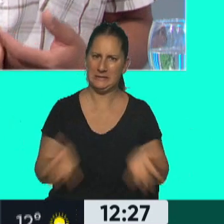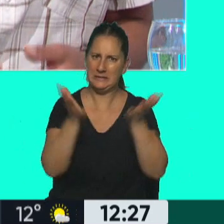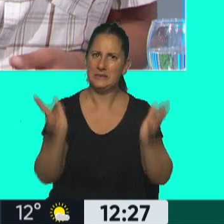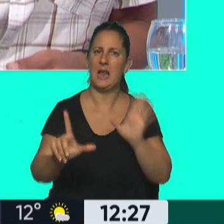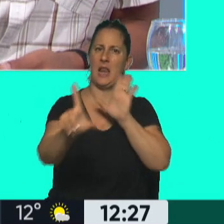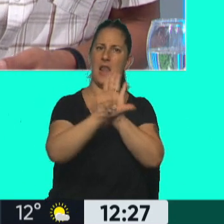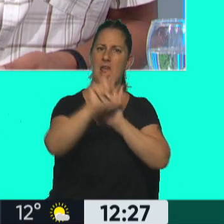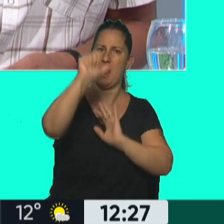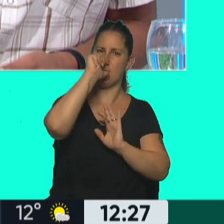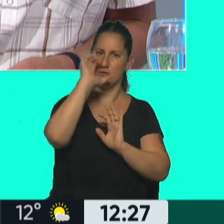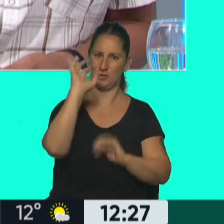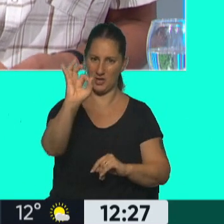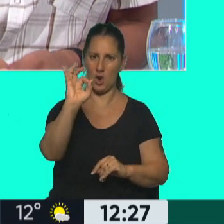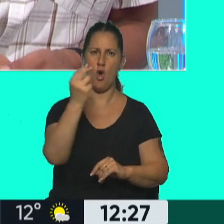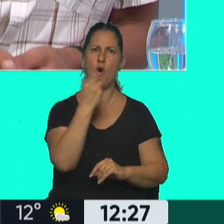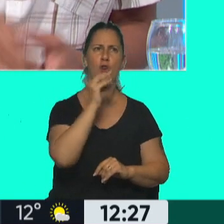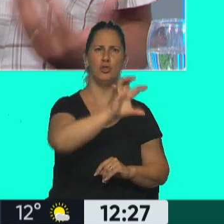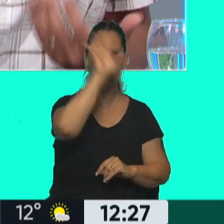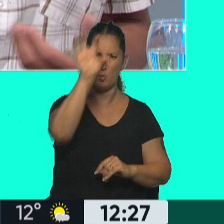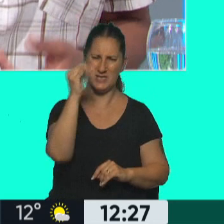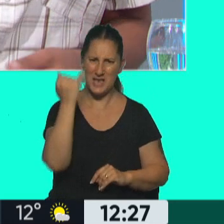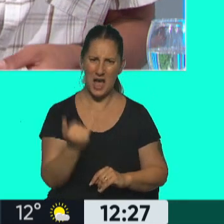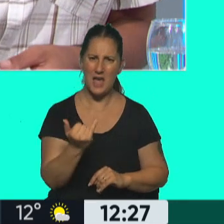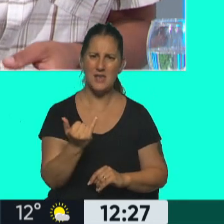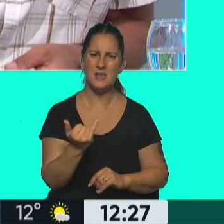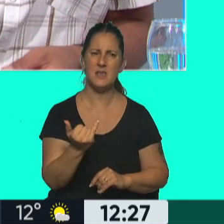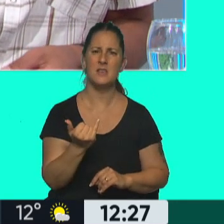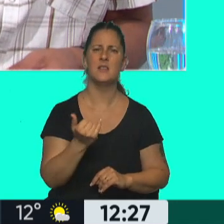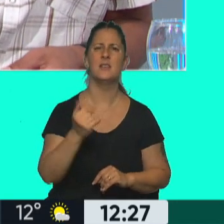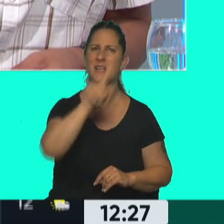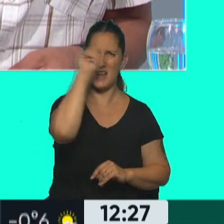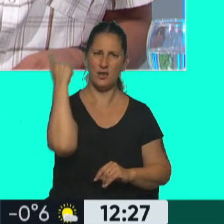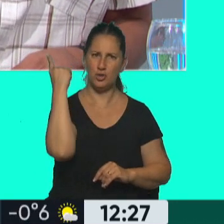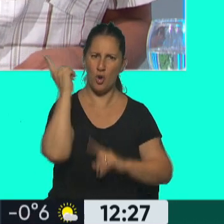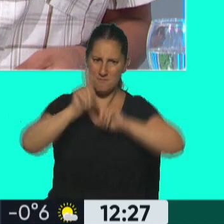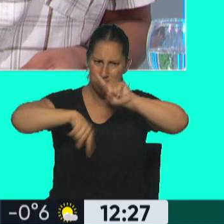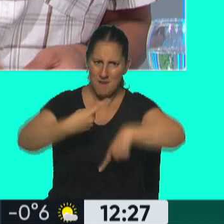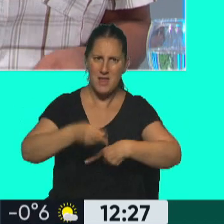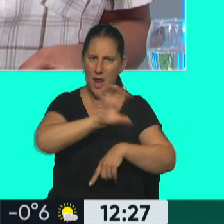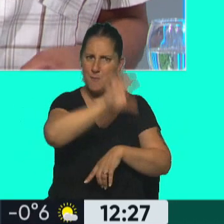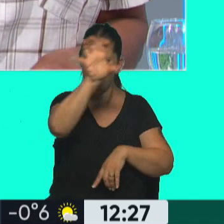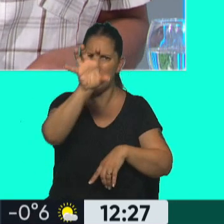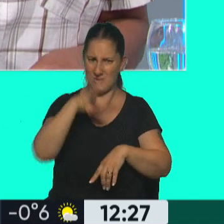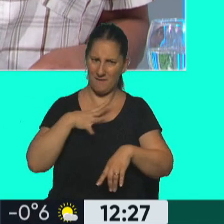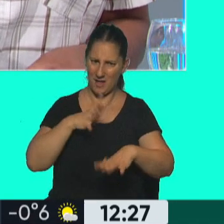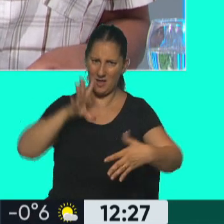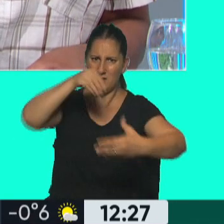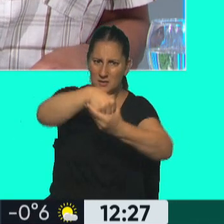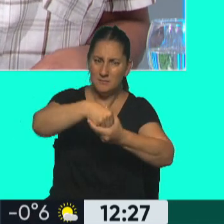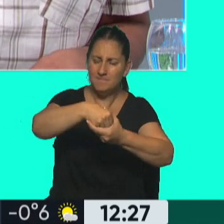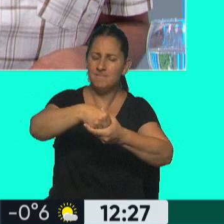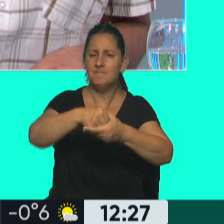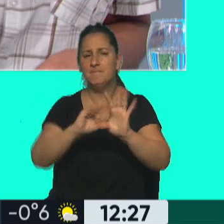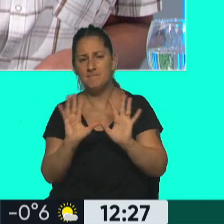decís, ok, alcohol cero, 11 provincias ya lo tienen, cuando salgan Nación, va a regir al otro día, bueno, después lo discutimos. Ahora,